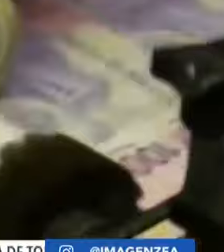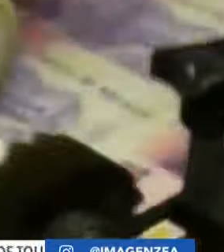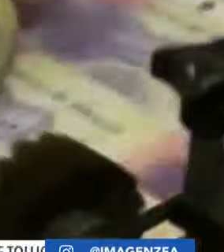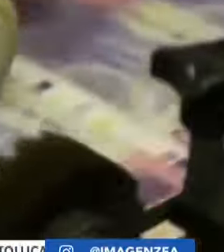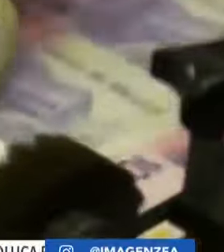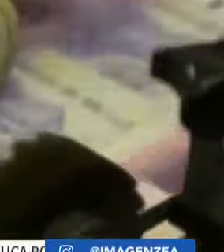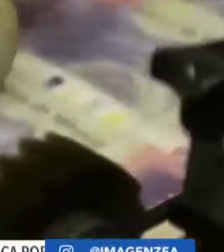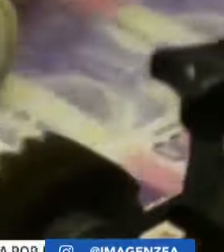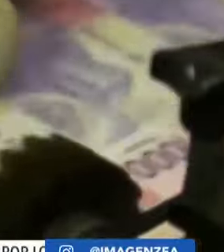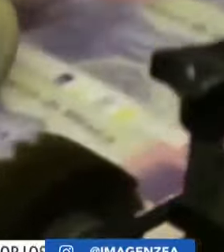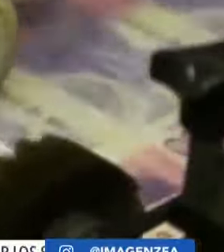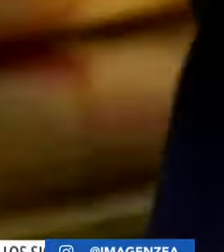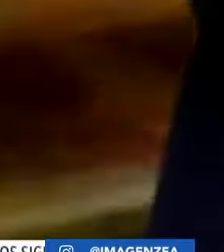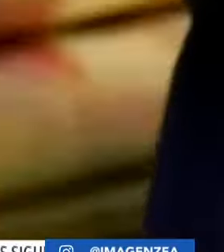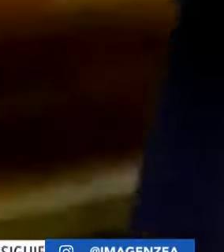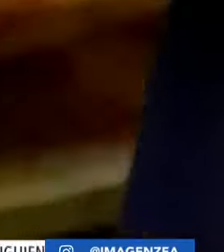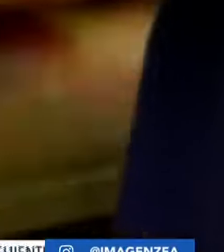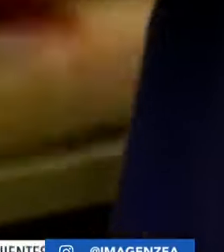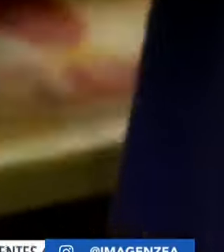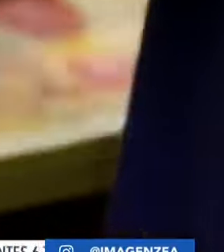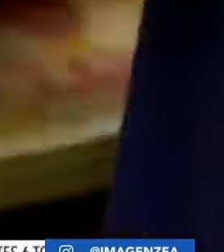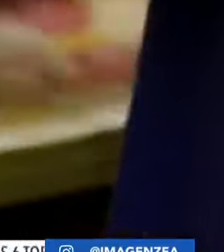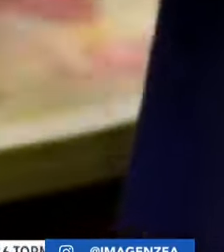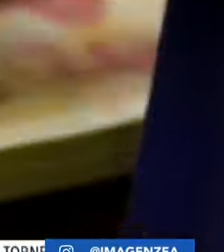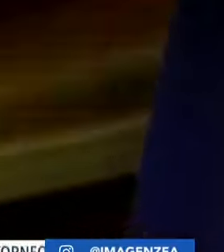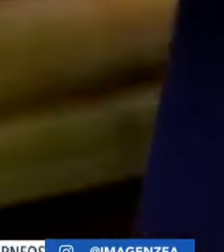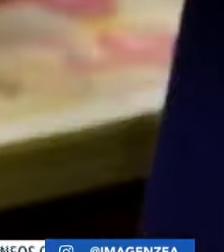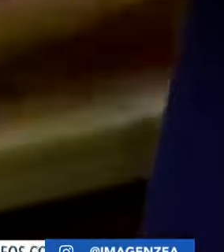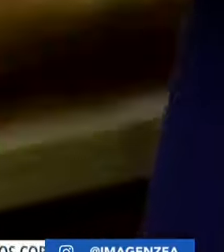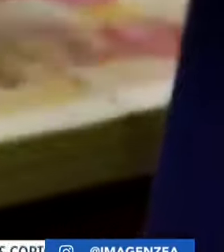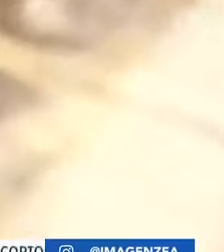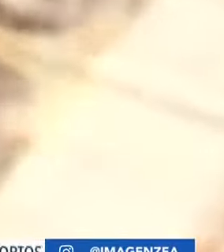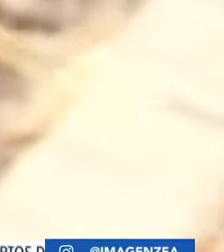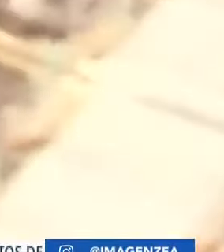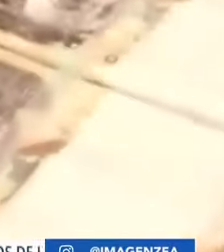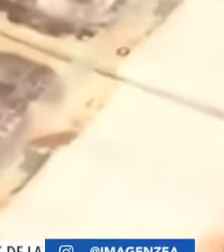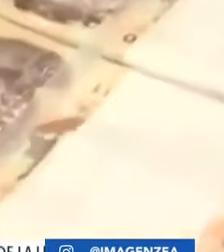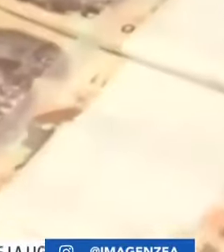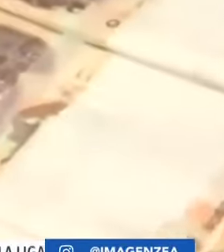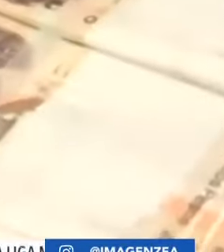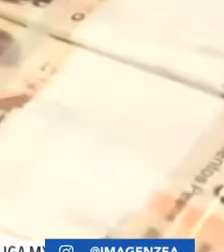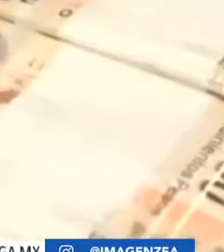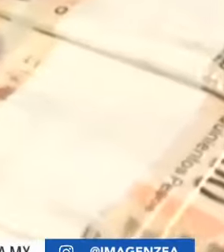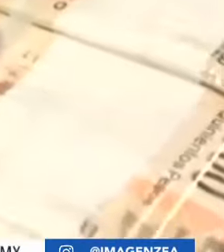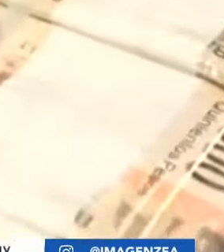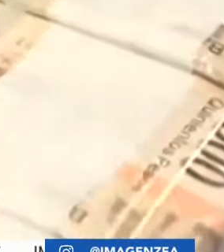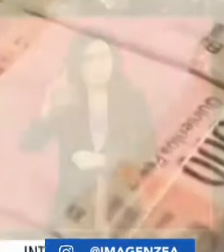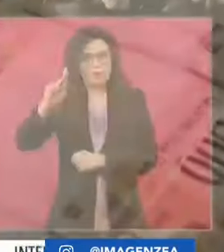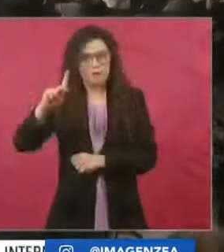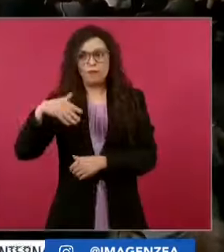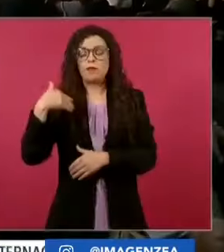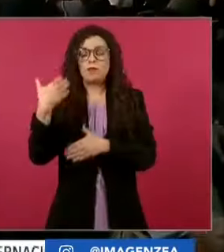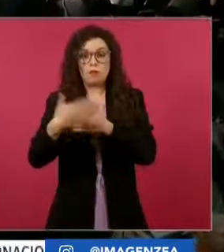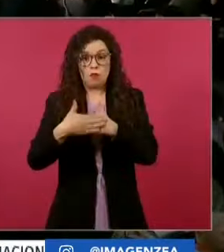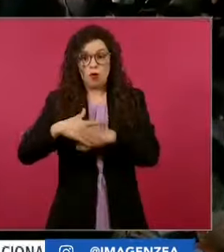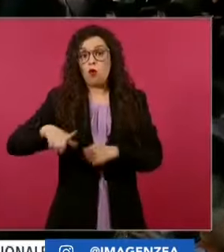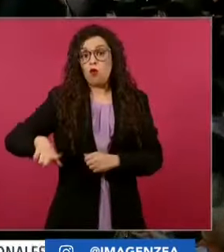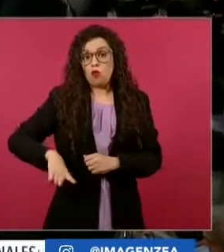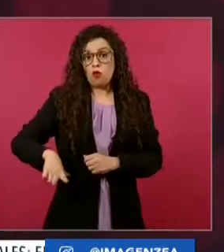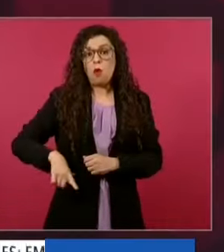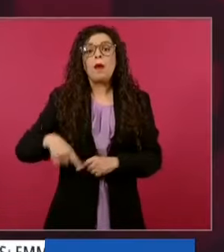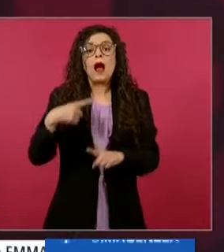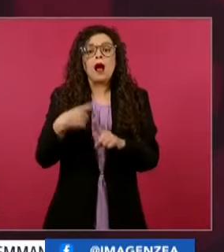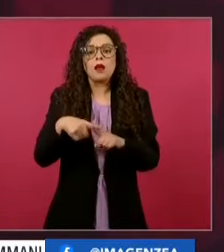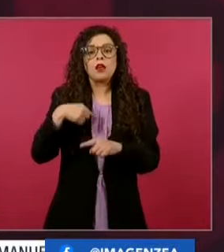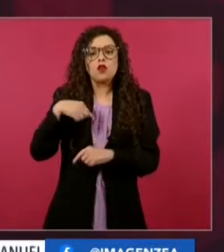habrá el momento, ustedes ya saben que el secretario de Hacienda y Crédito Público del próximo gobierno es el